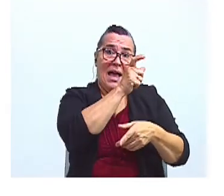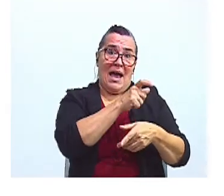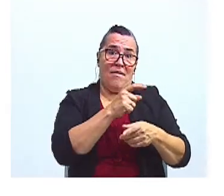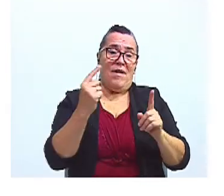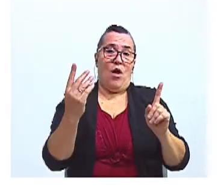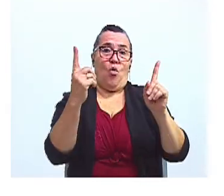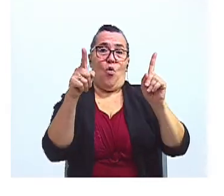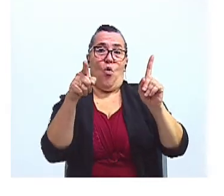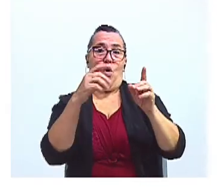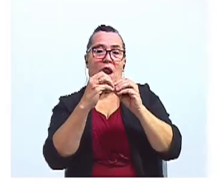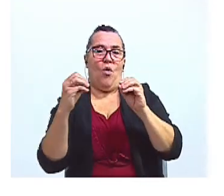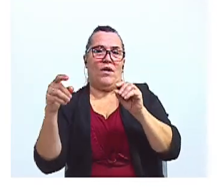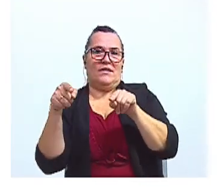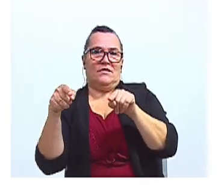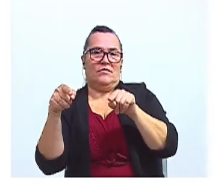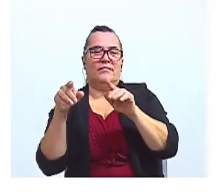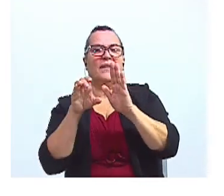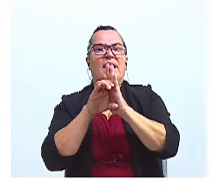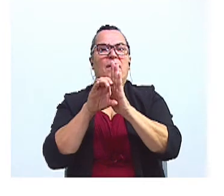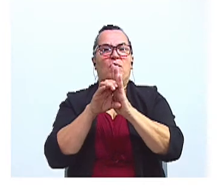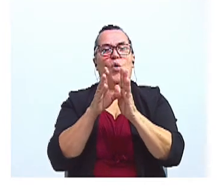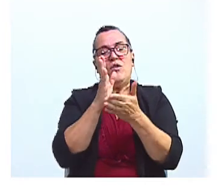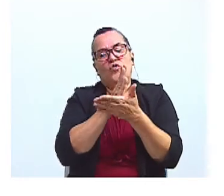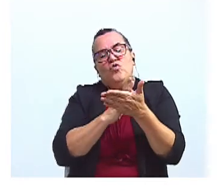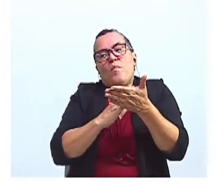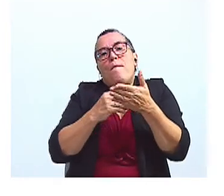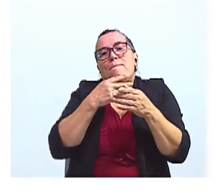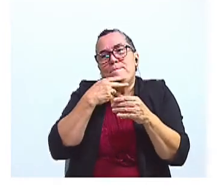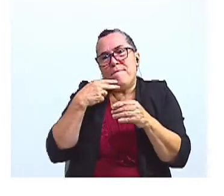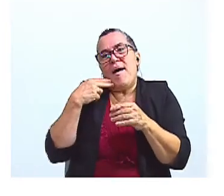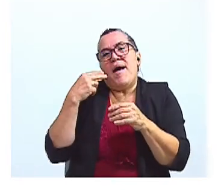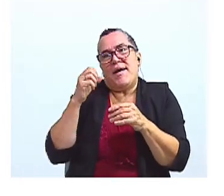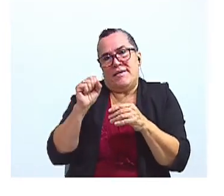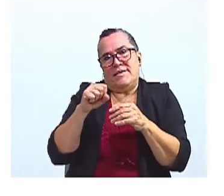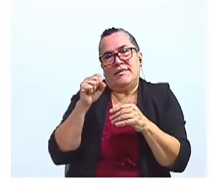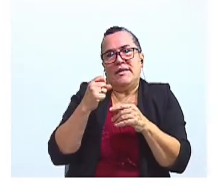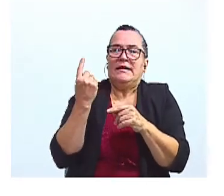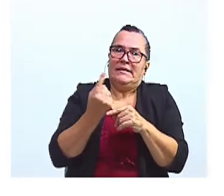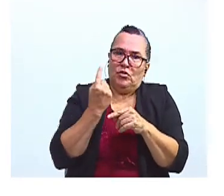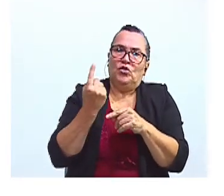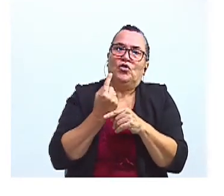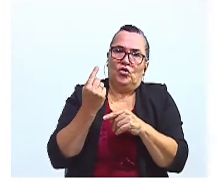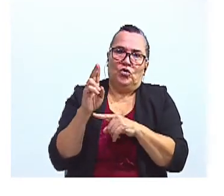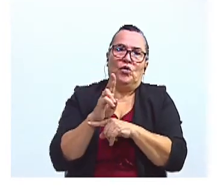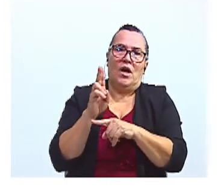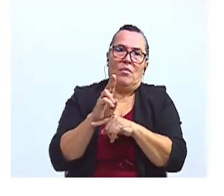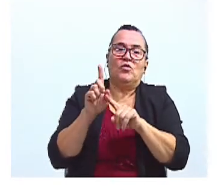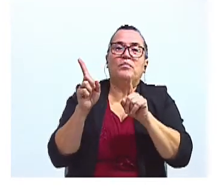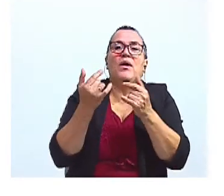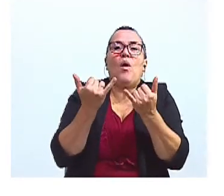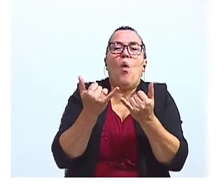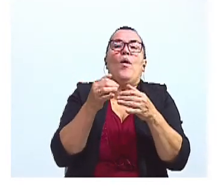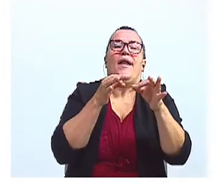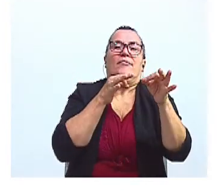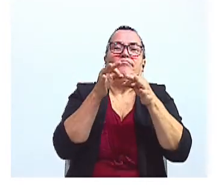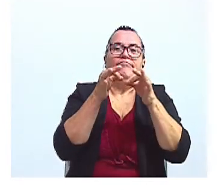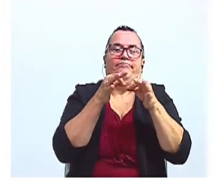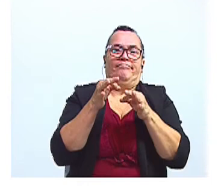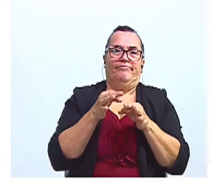a la oración. Es parte del verbo. Siempre los usamos, solo que ahora se los vamos a explicar.